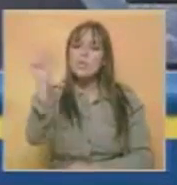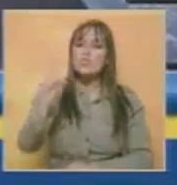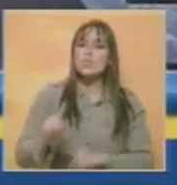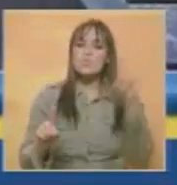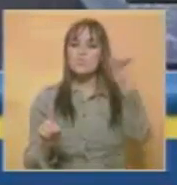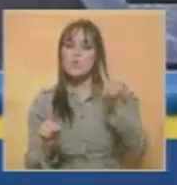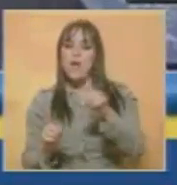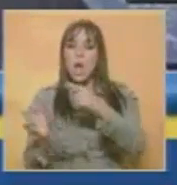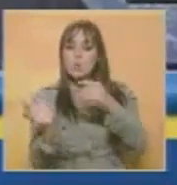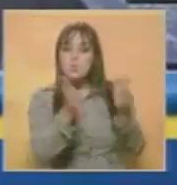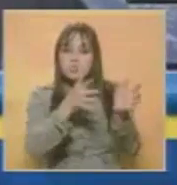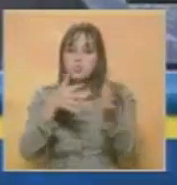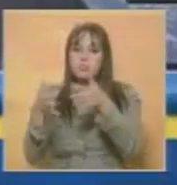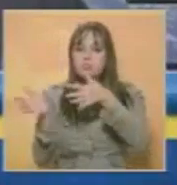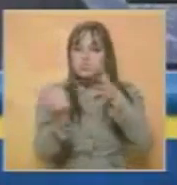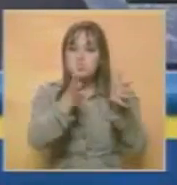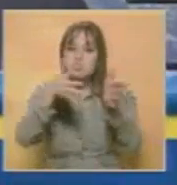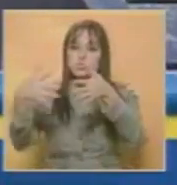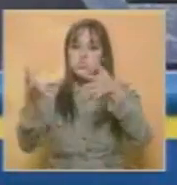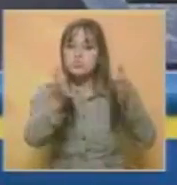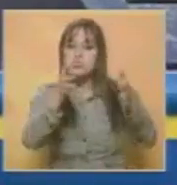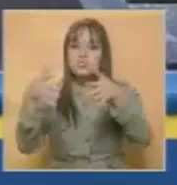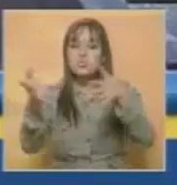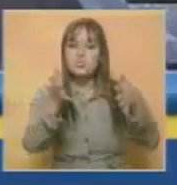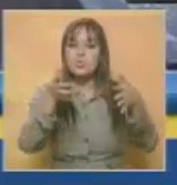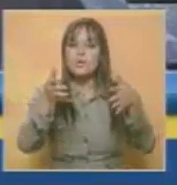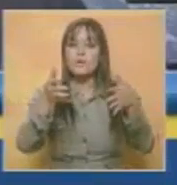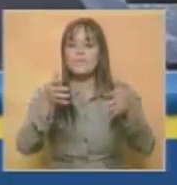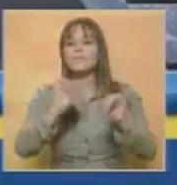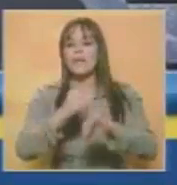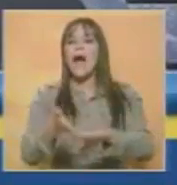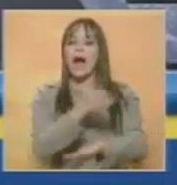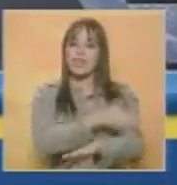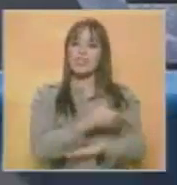y ráfagas de viento en áreas de precipitación debido a ya los fenómenos antes mencionados.